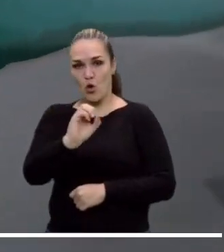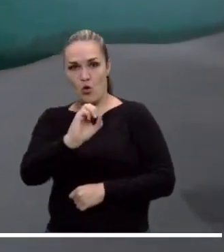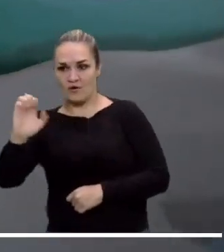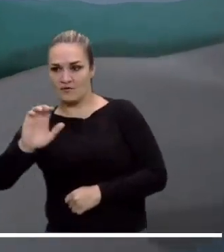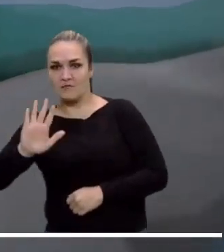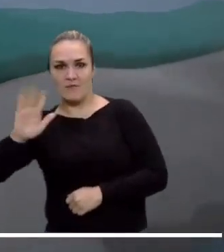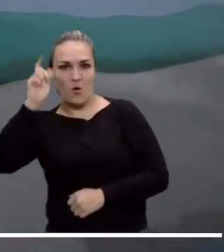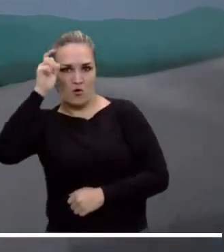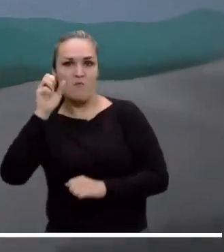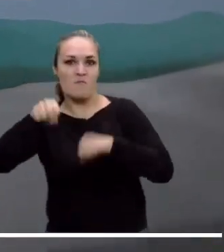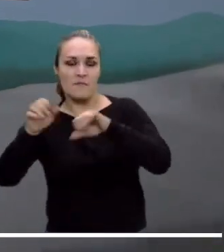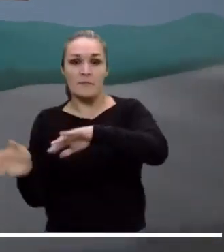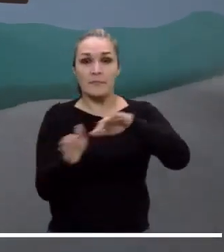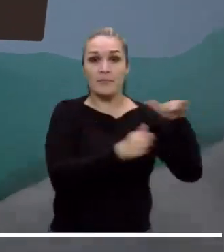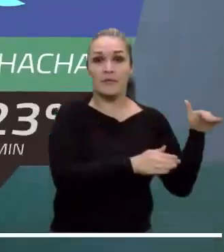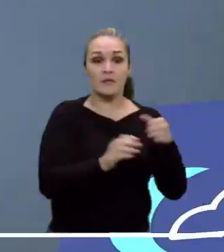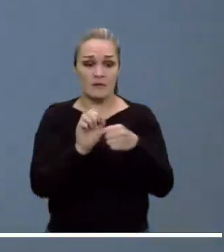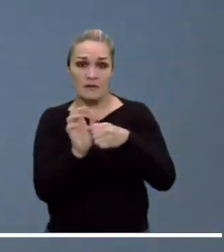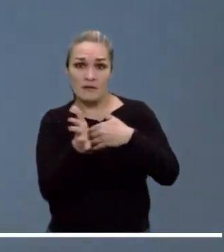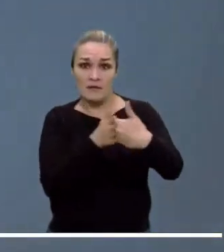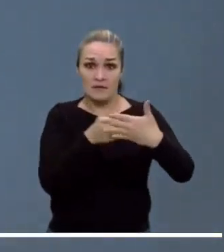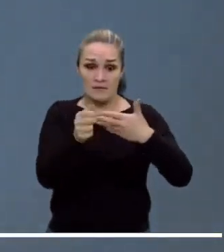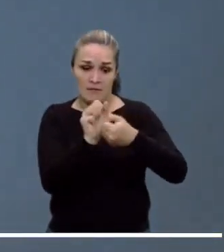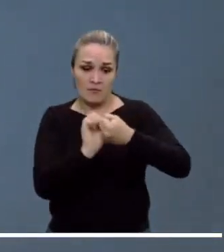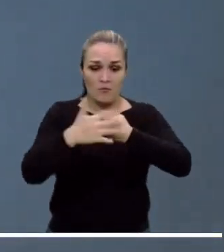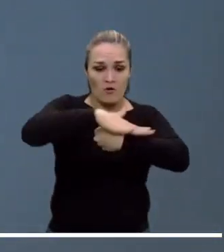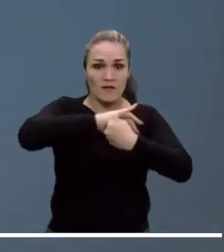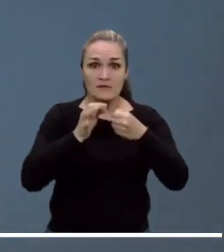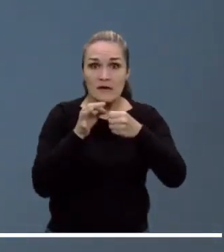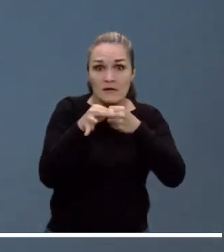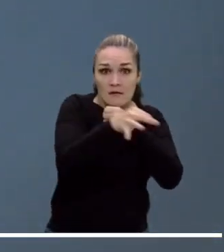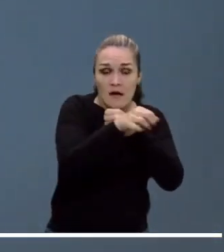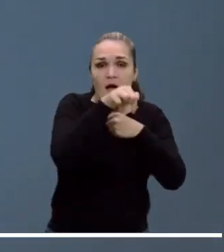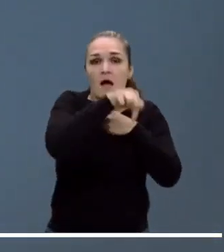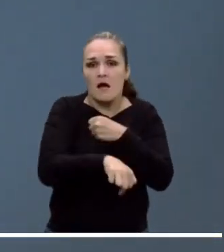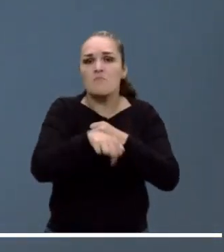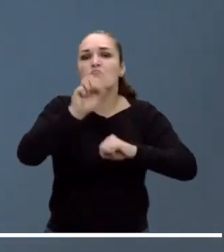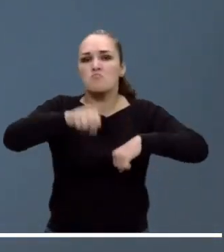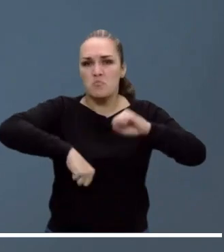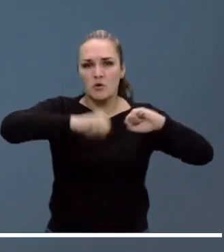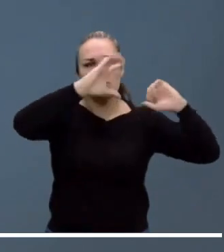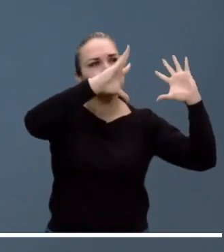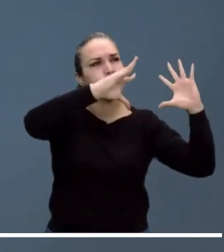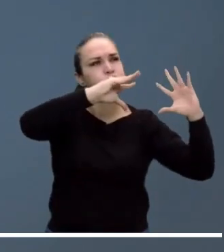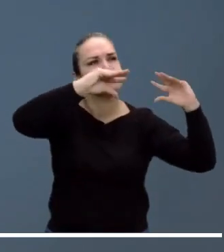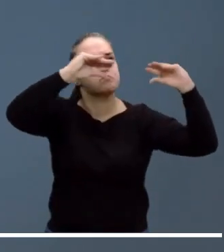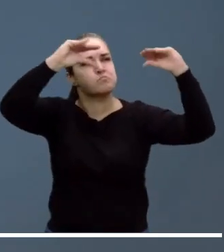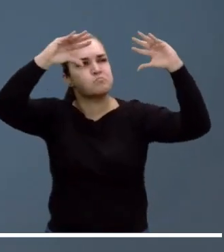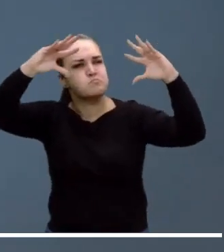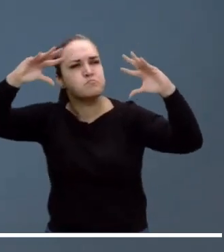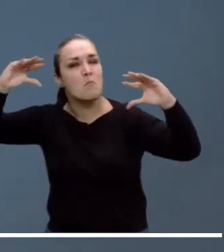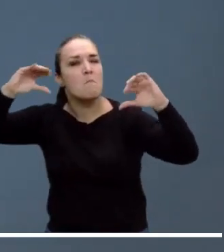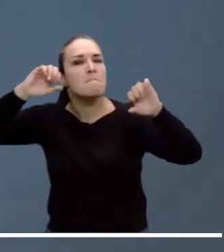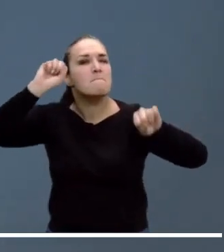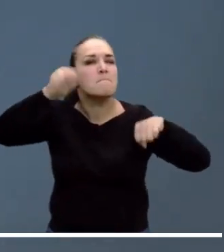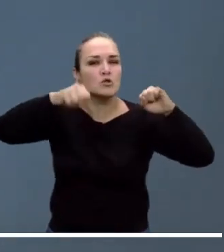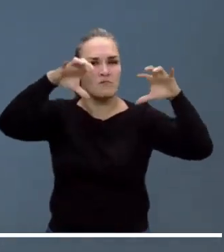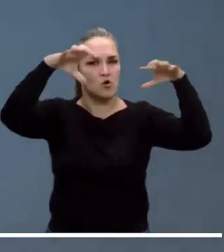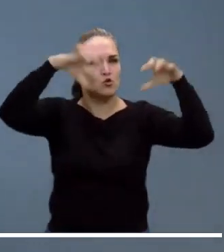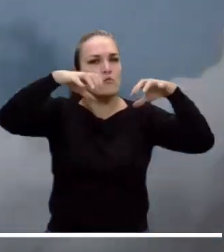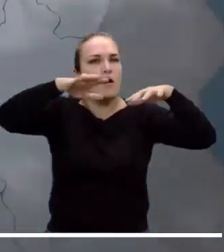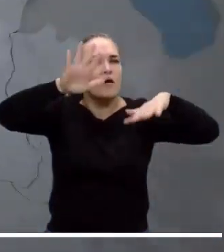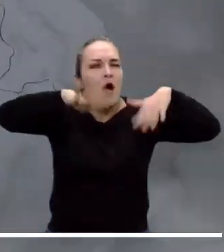Córdoba. En el archipiélago de San Andrés y Providencia se espera cielo entre parcial y mayormente nublado, con